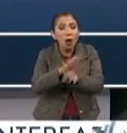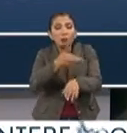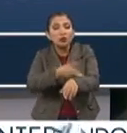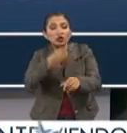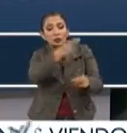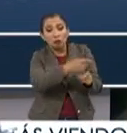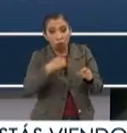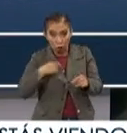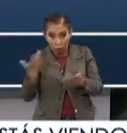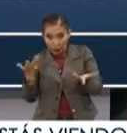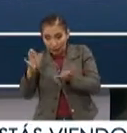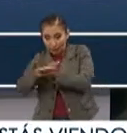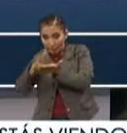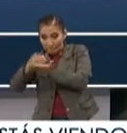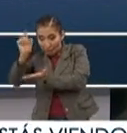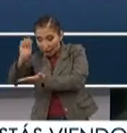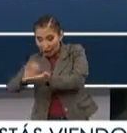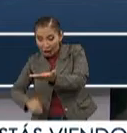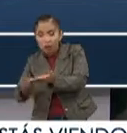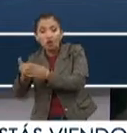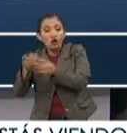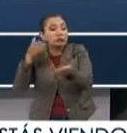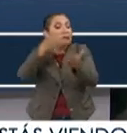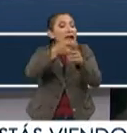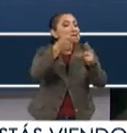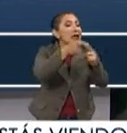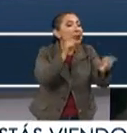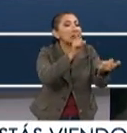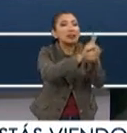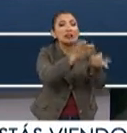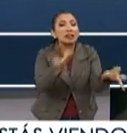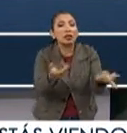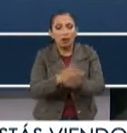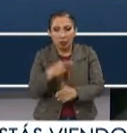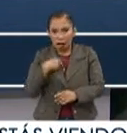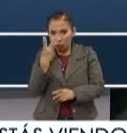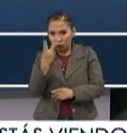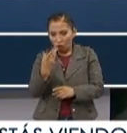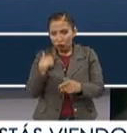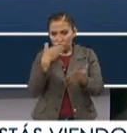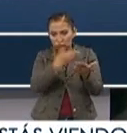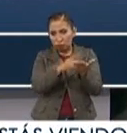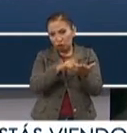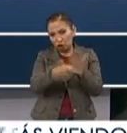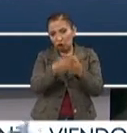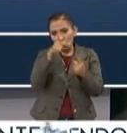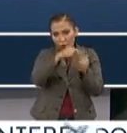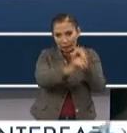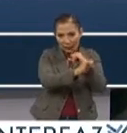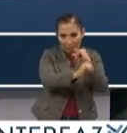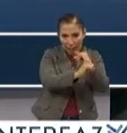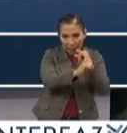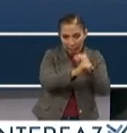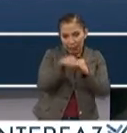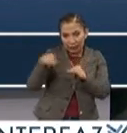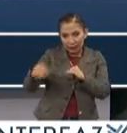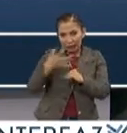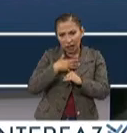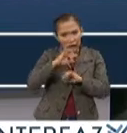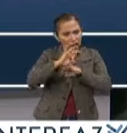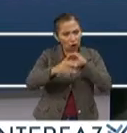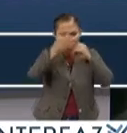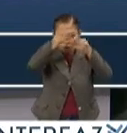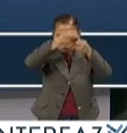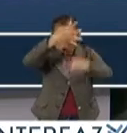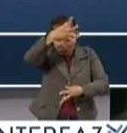proceso. O tengo que llevar yo un documento a dónde, con ustedes o cómo. Hay dos vías de poder por presentar el proyecto. Uno es por internet, es decir, ahí tienes toda